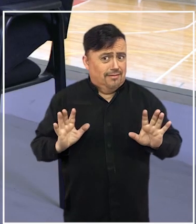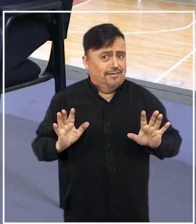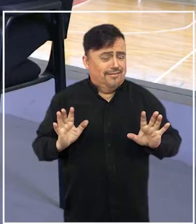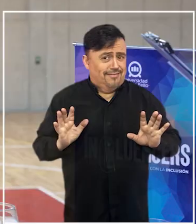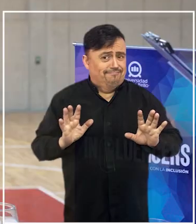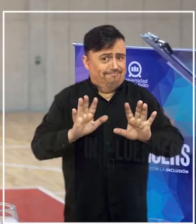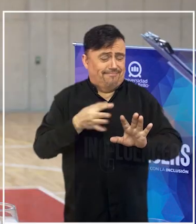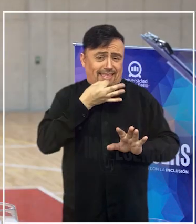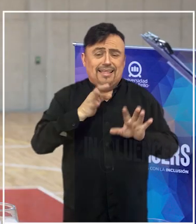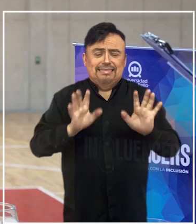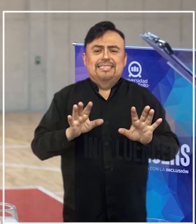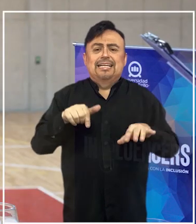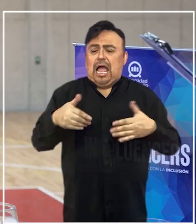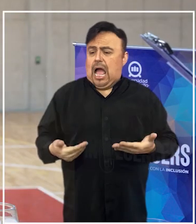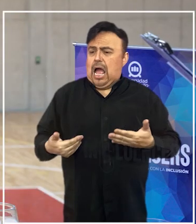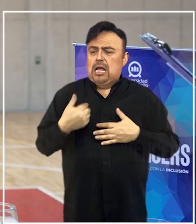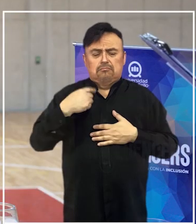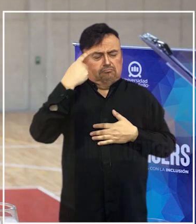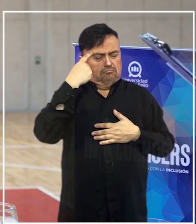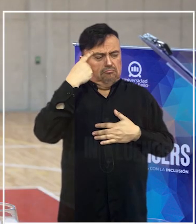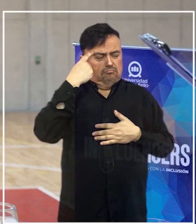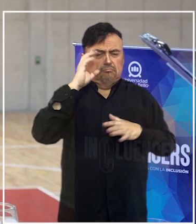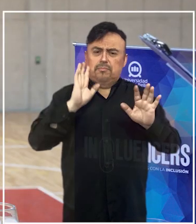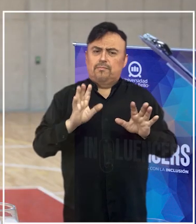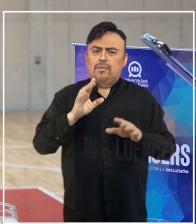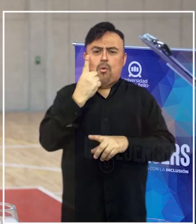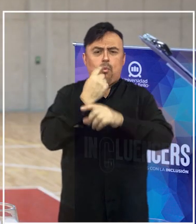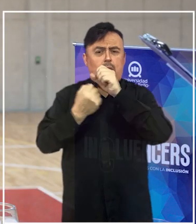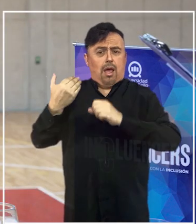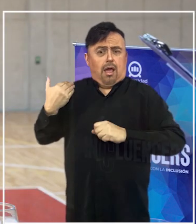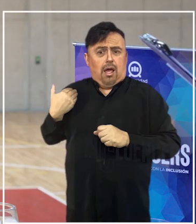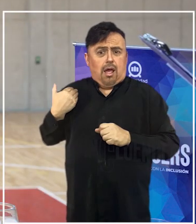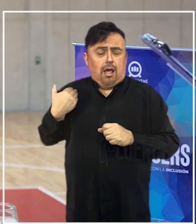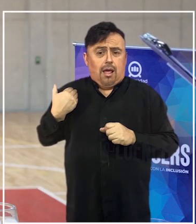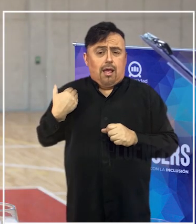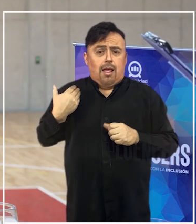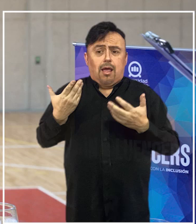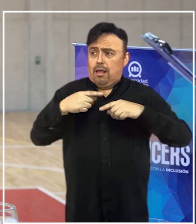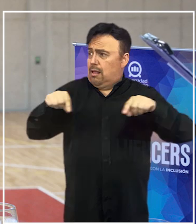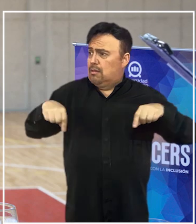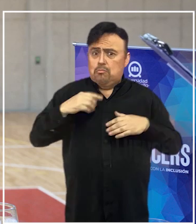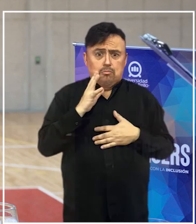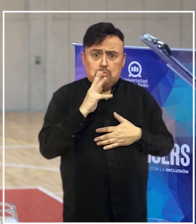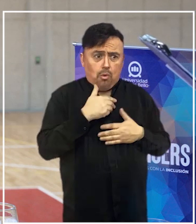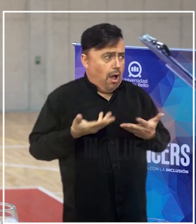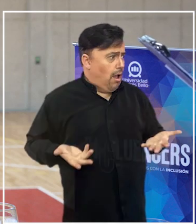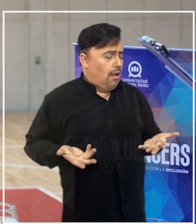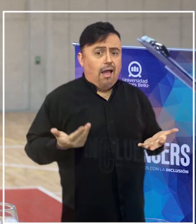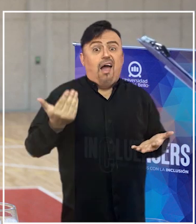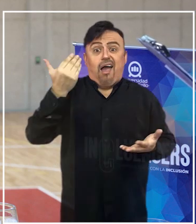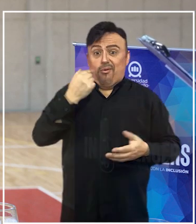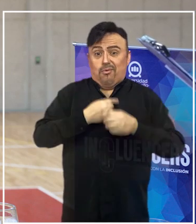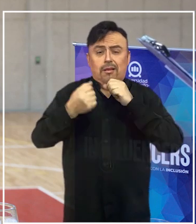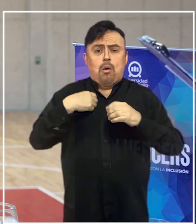Uno hoy día situado aquí dice pensar que hace un año atrás no estaba este recinto, no habían